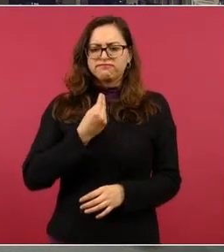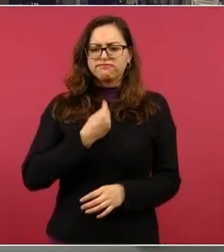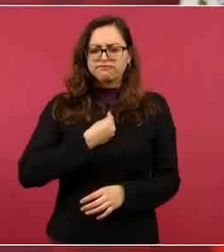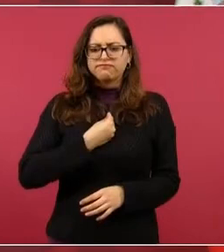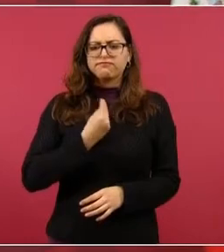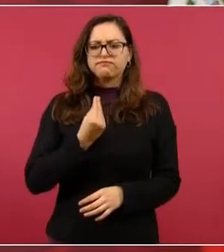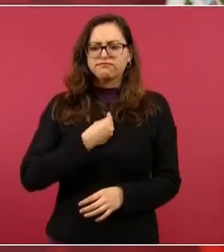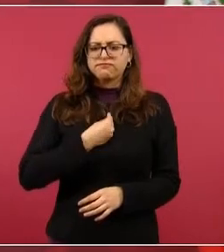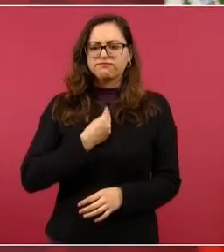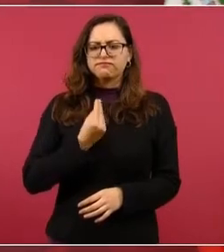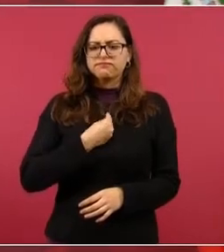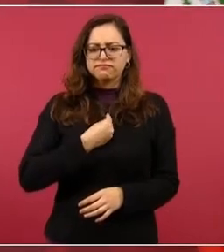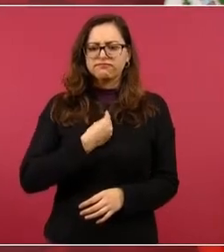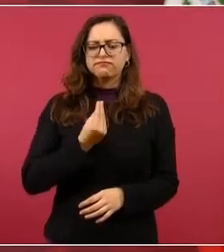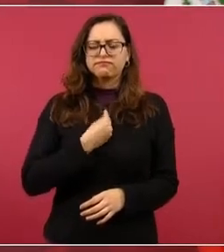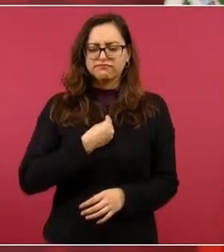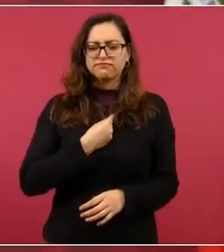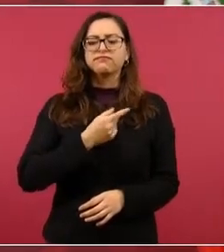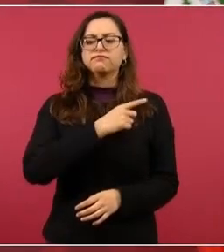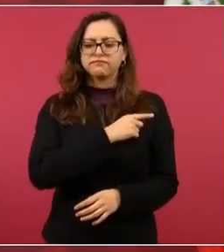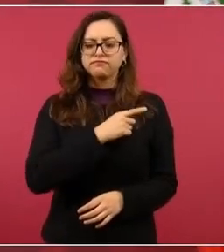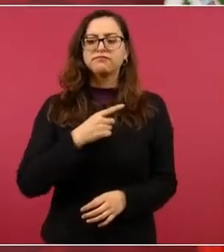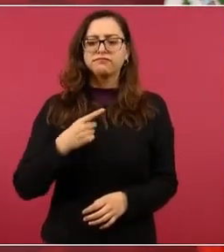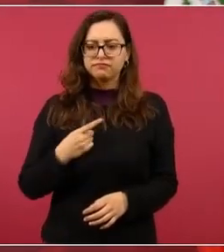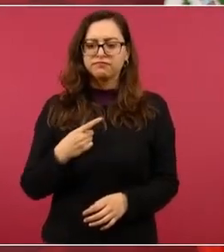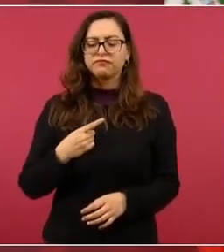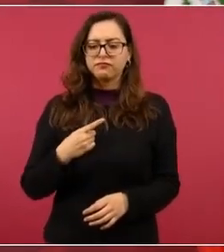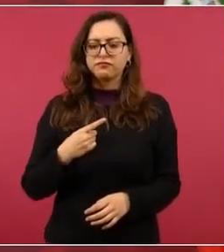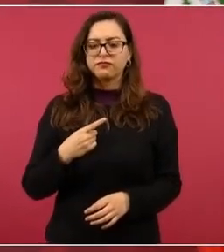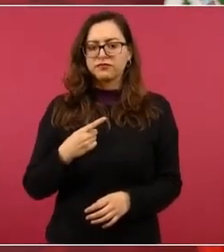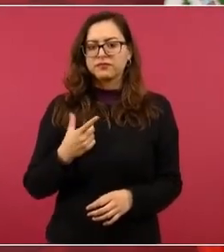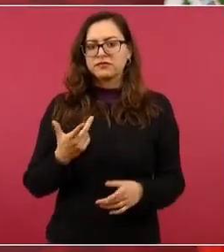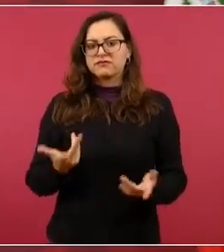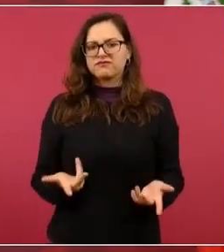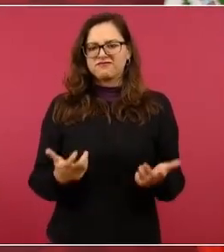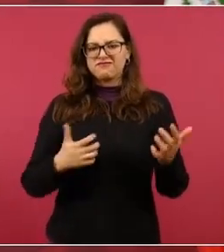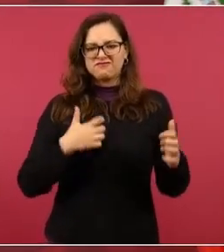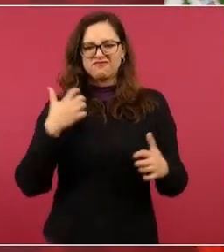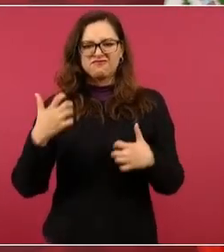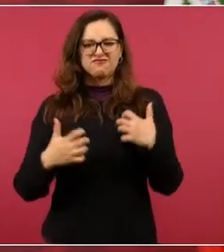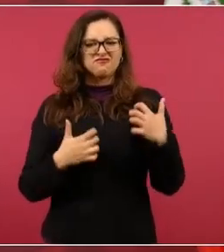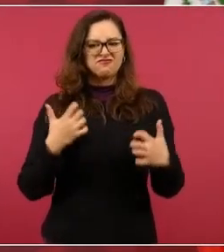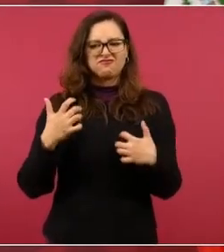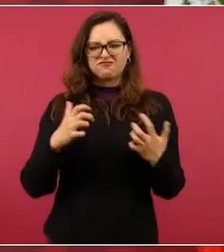actuar con violencia.